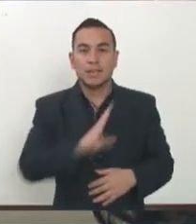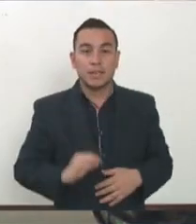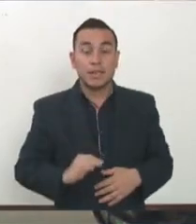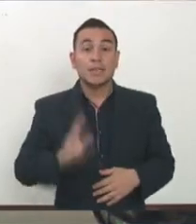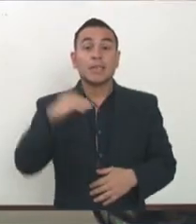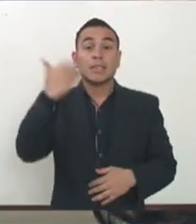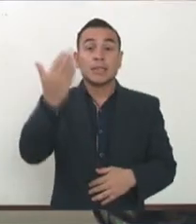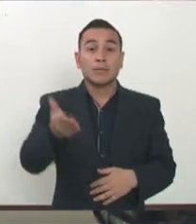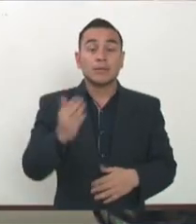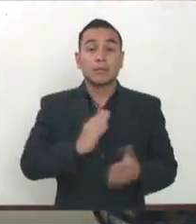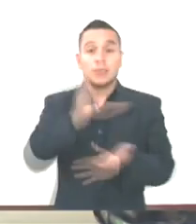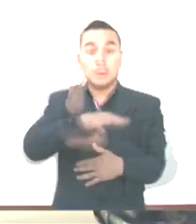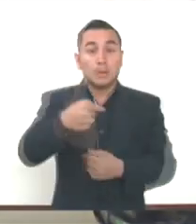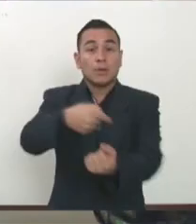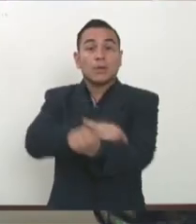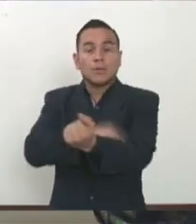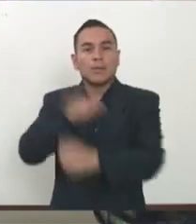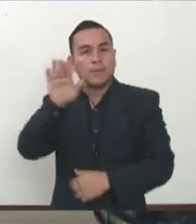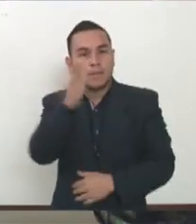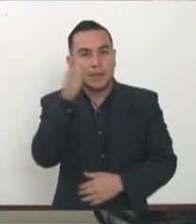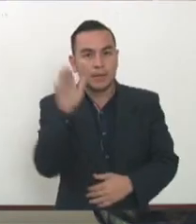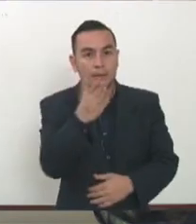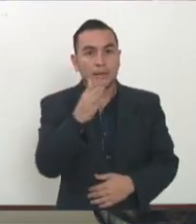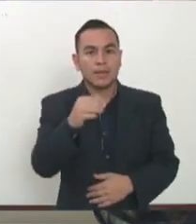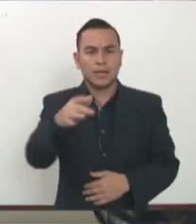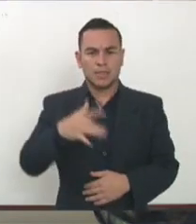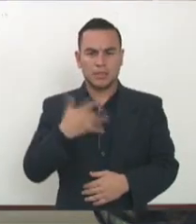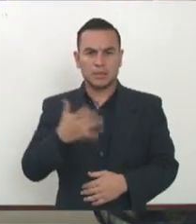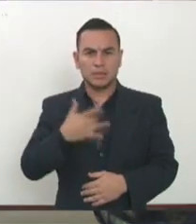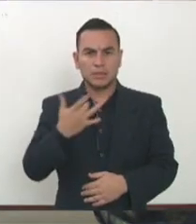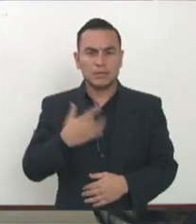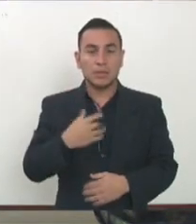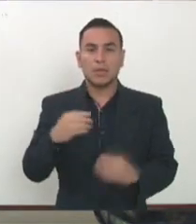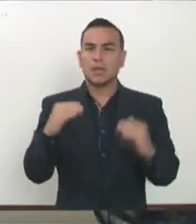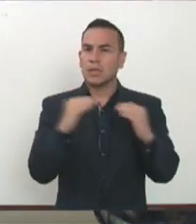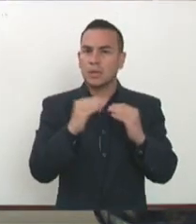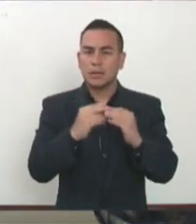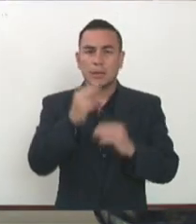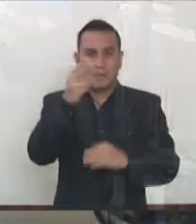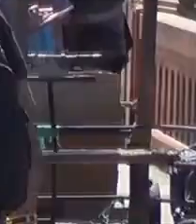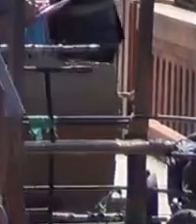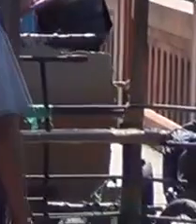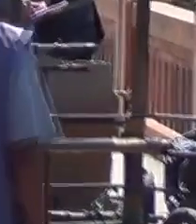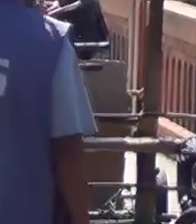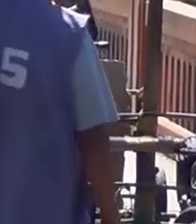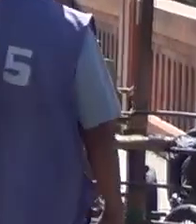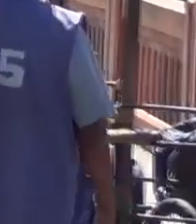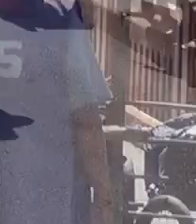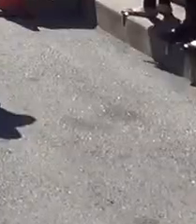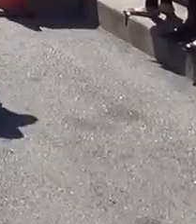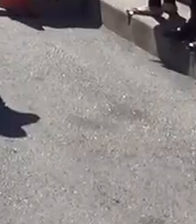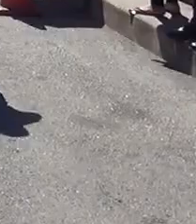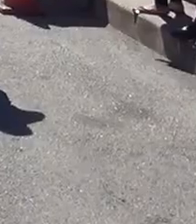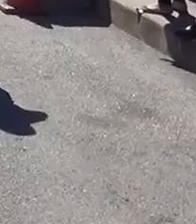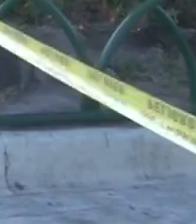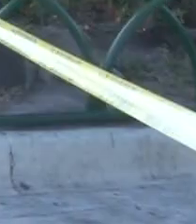remitido al hospital de Metapan y ahí vieron los síntomas, eran parecidos a los del COVID-19. El cierre de puntos